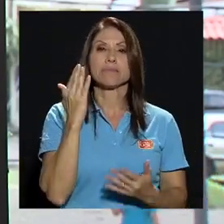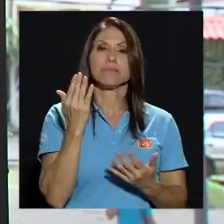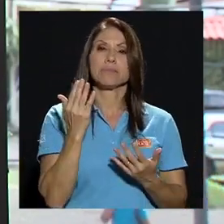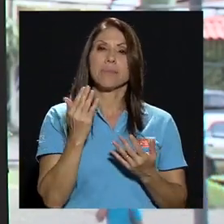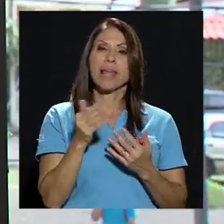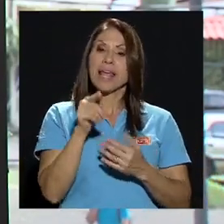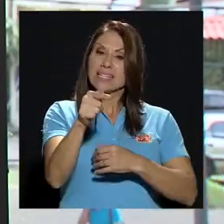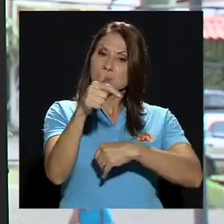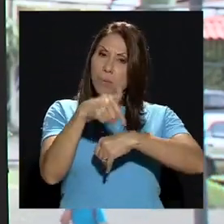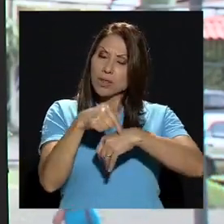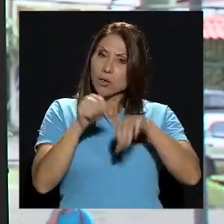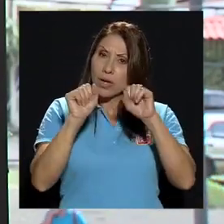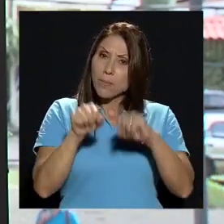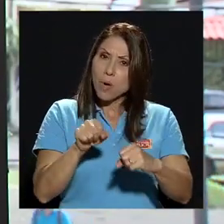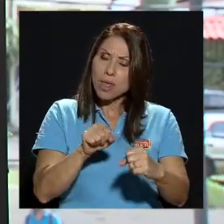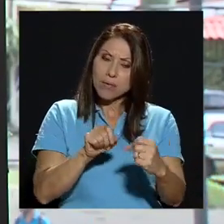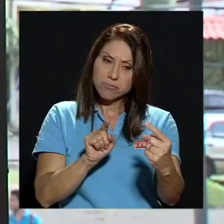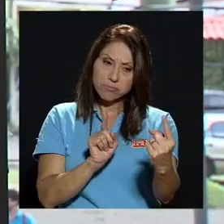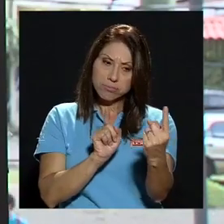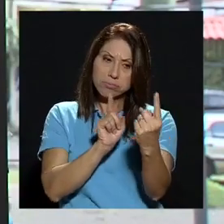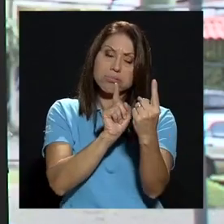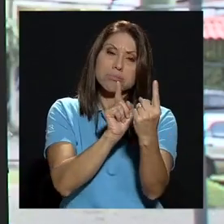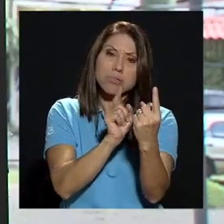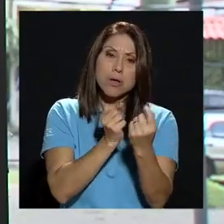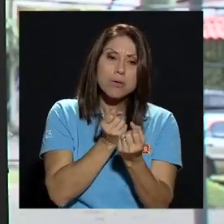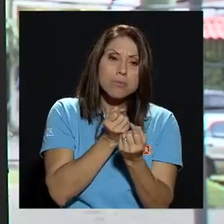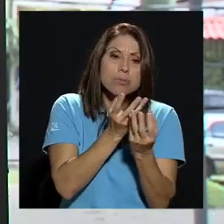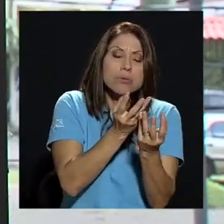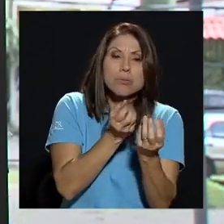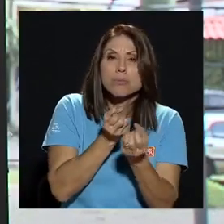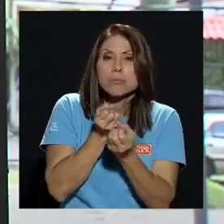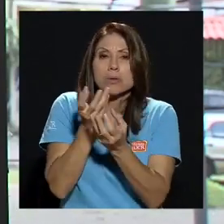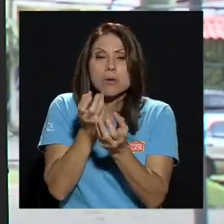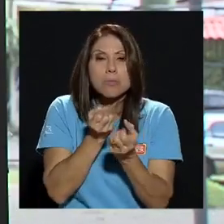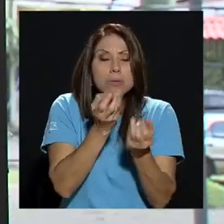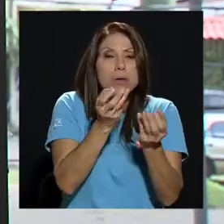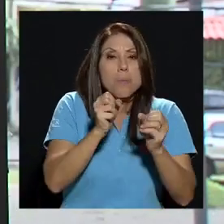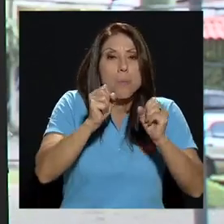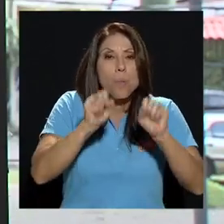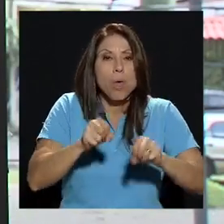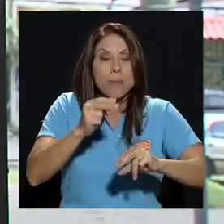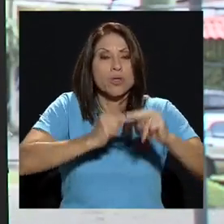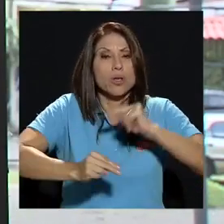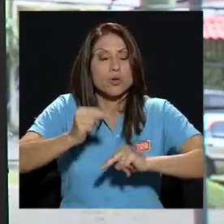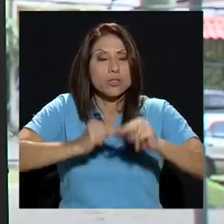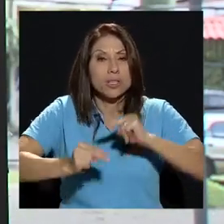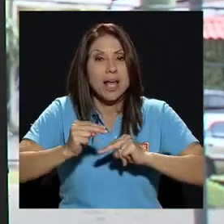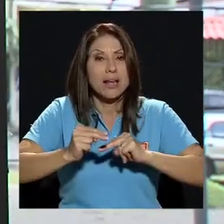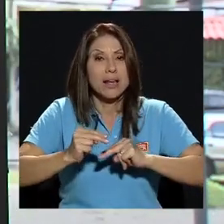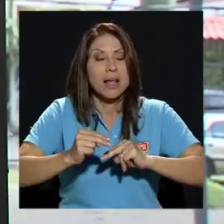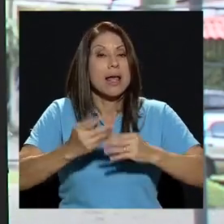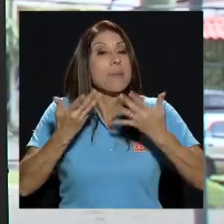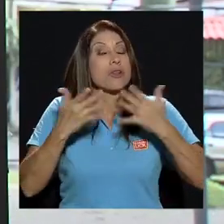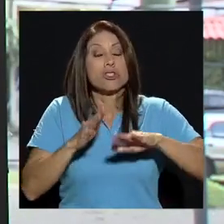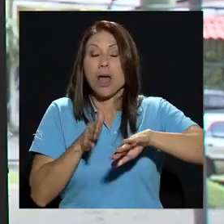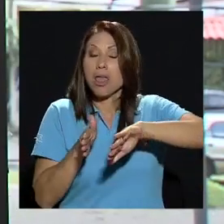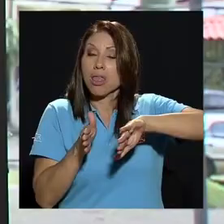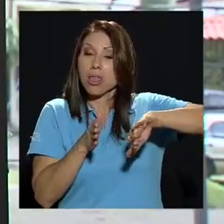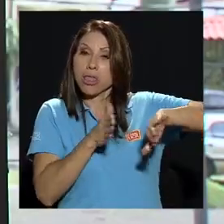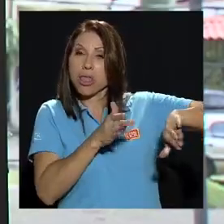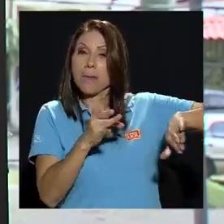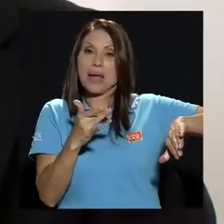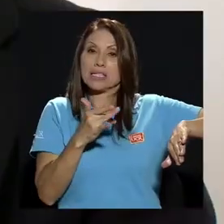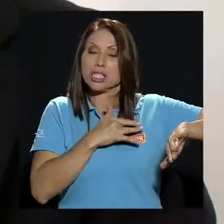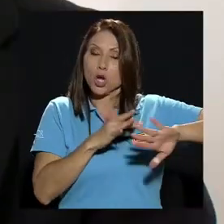negociar sacando las pasiones que encierran muchas veces este tipo de conversaciones porque se convierte en una lucha de poder